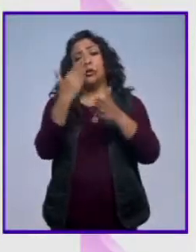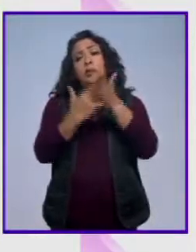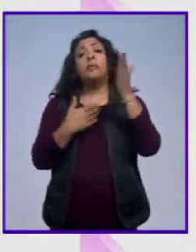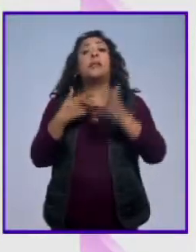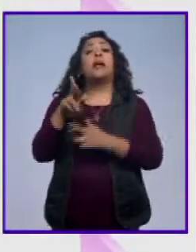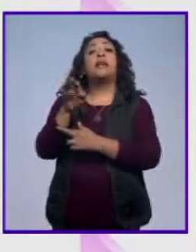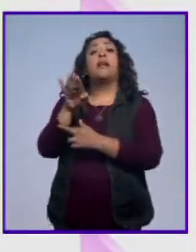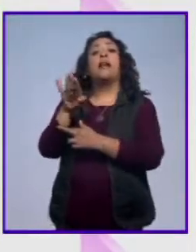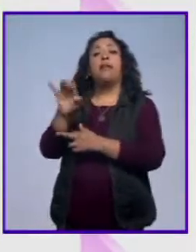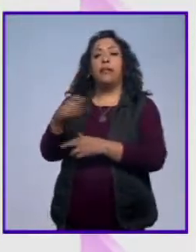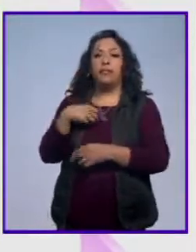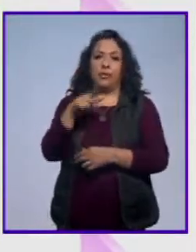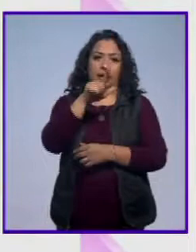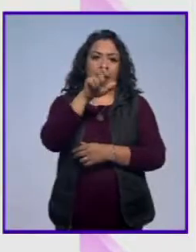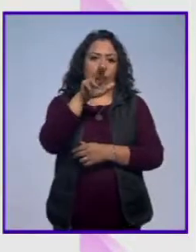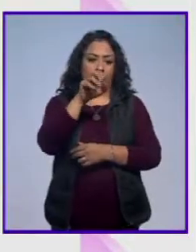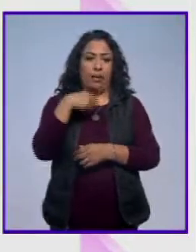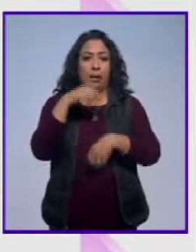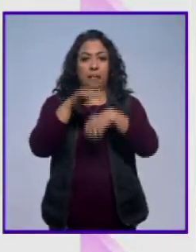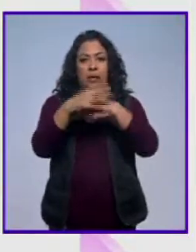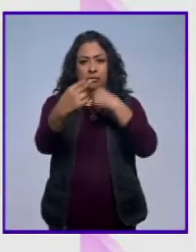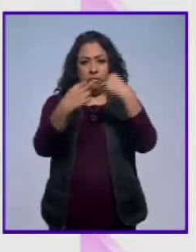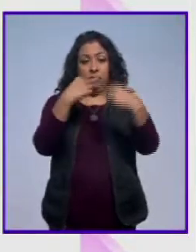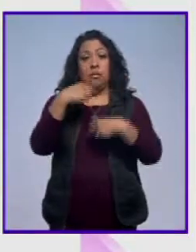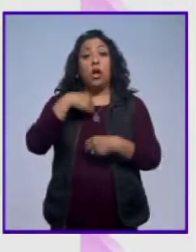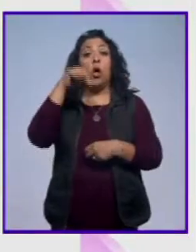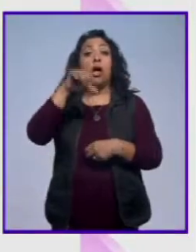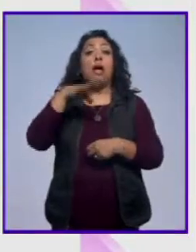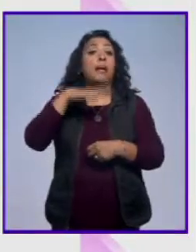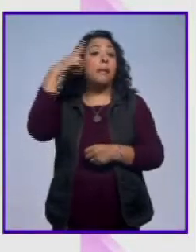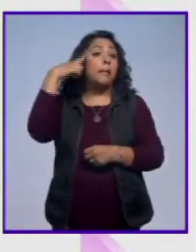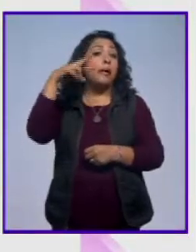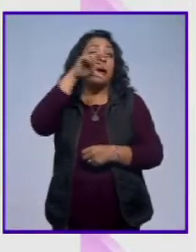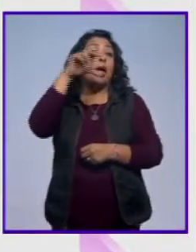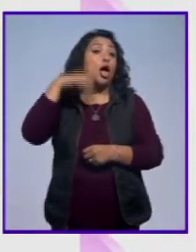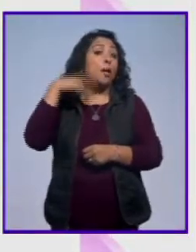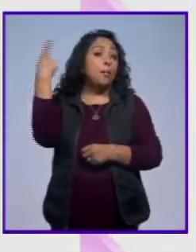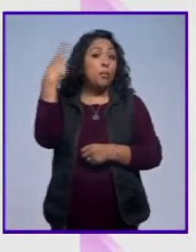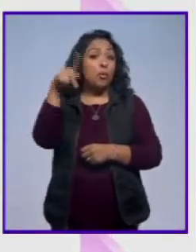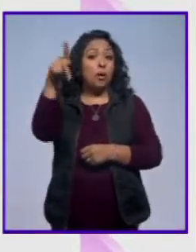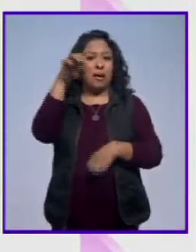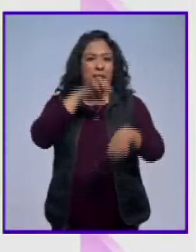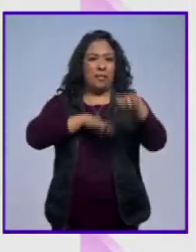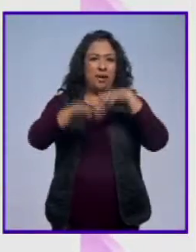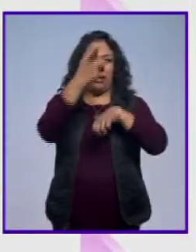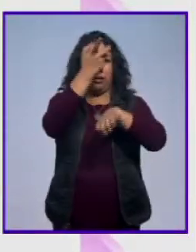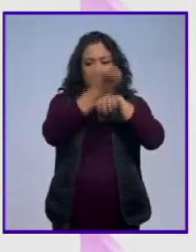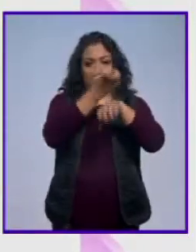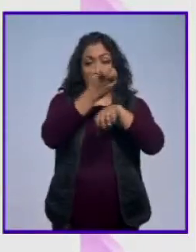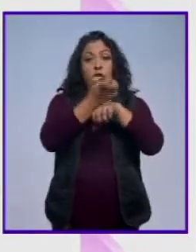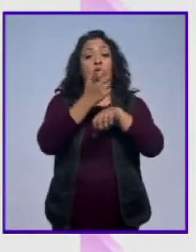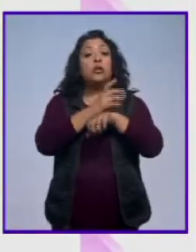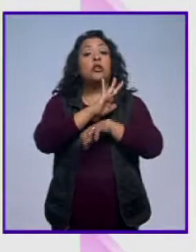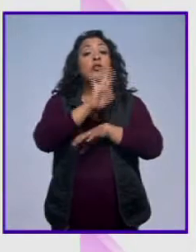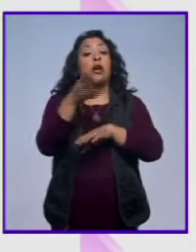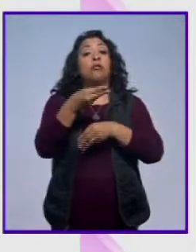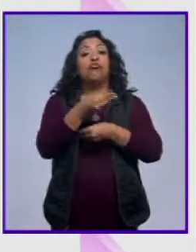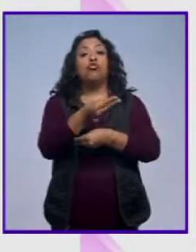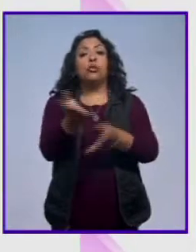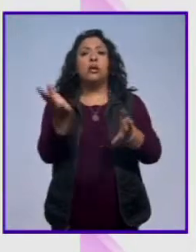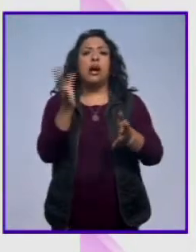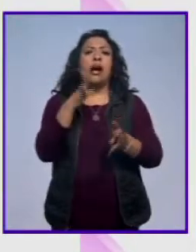Por ejemplo, ¿qué tenemos? Laura Barrera, amigos del auditorio, vamos a hacer un viaje a Puebla porque la Embajada de Estados Unidos ha dado una